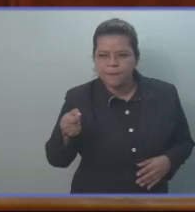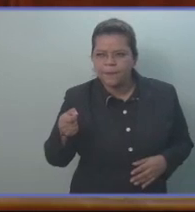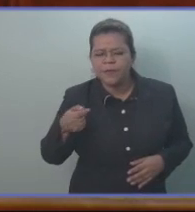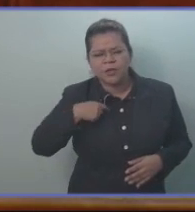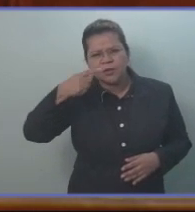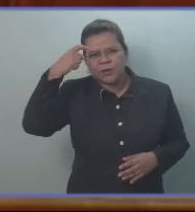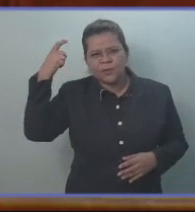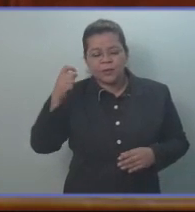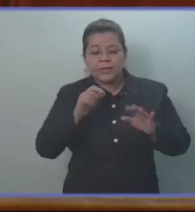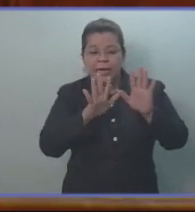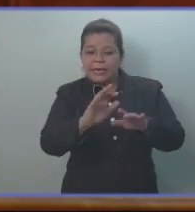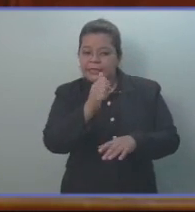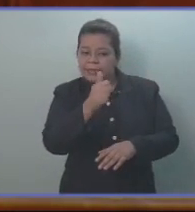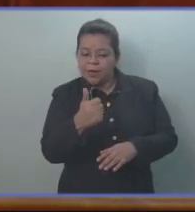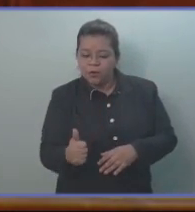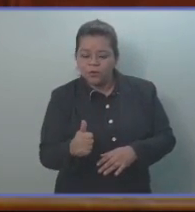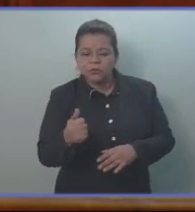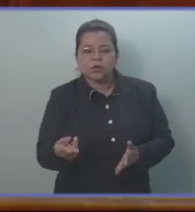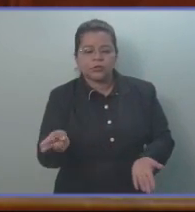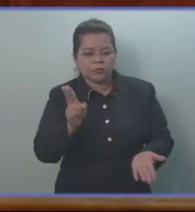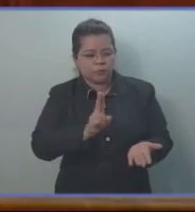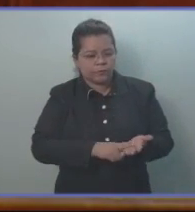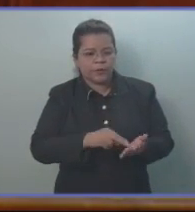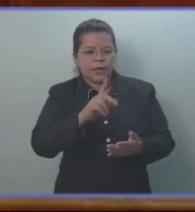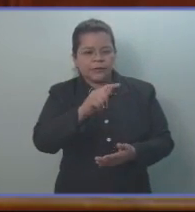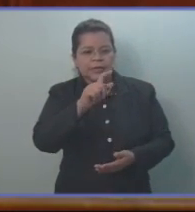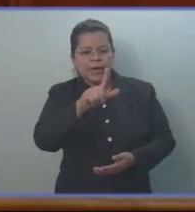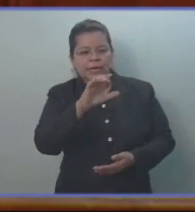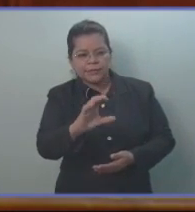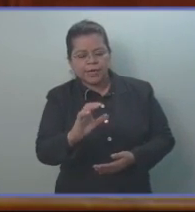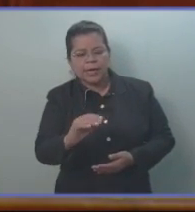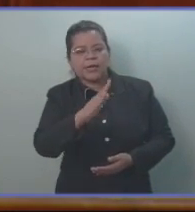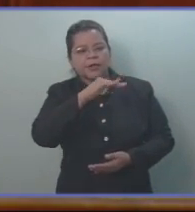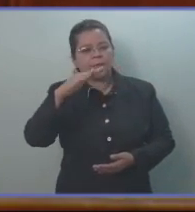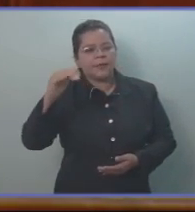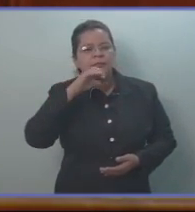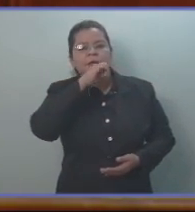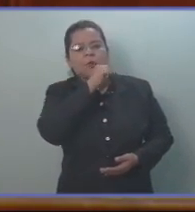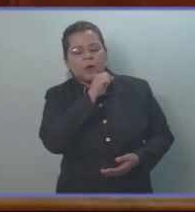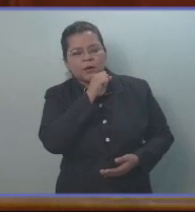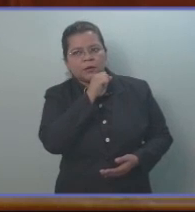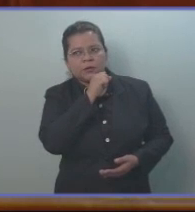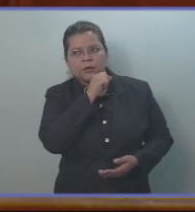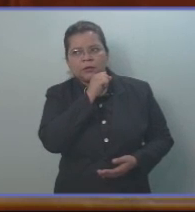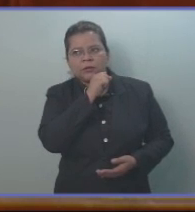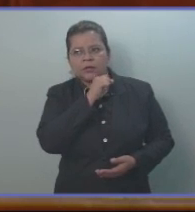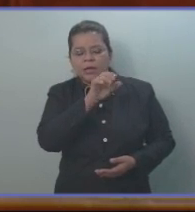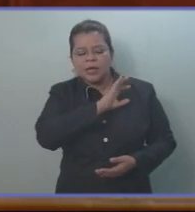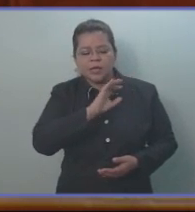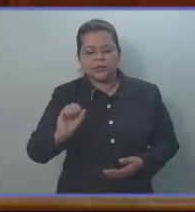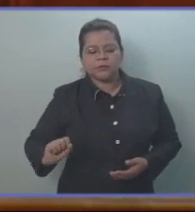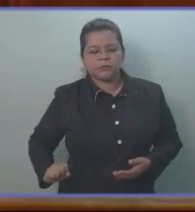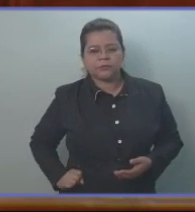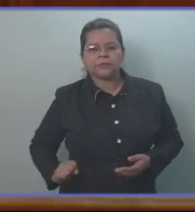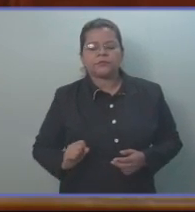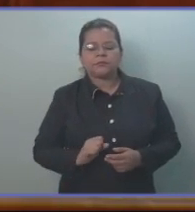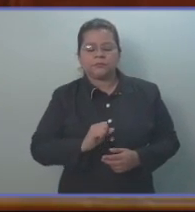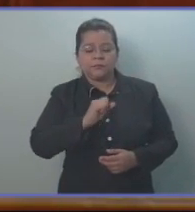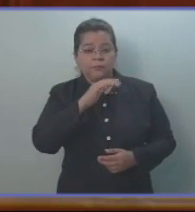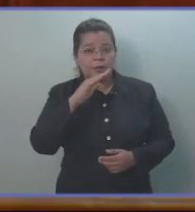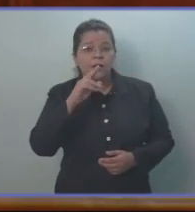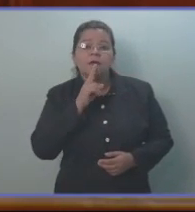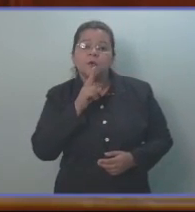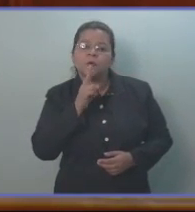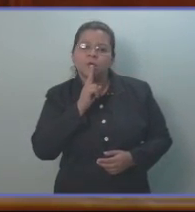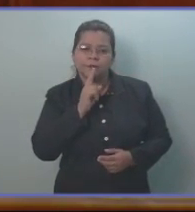10 de agosto del 2007 se ratificó el Tratado de Libre Comercio entre la República de China-Taiwán y El Salvador y la República de